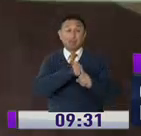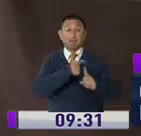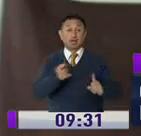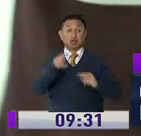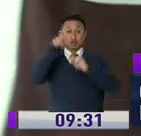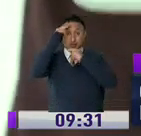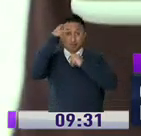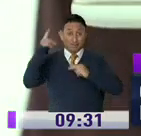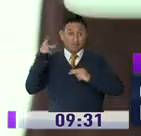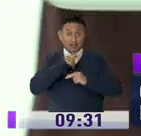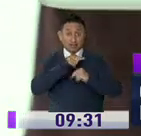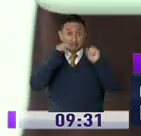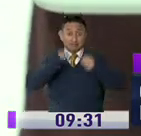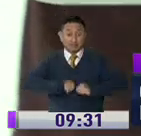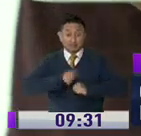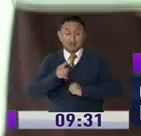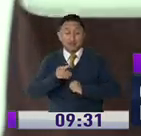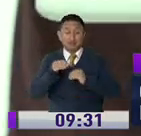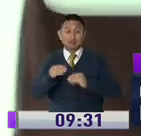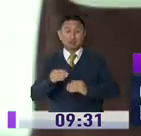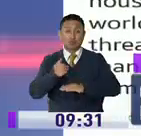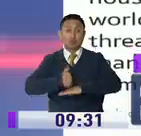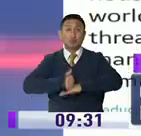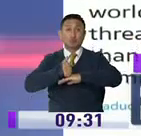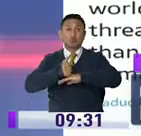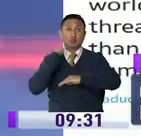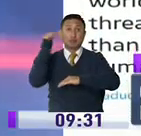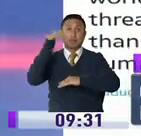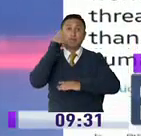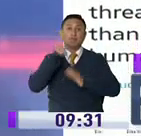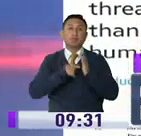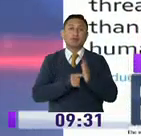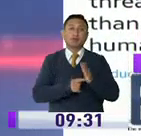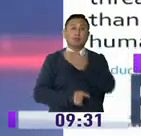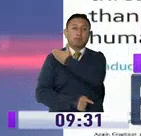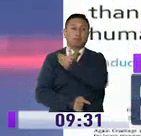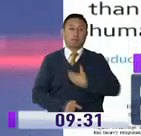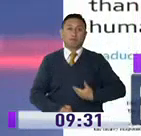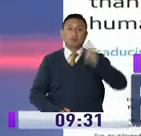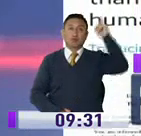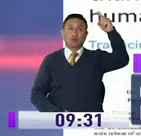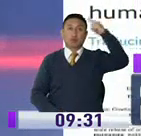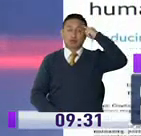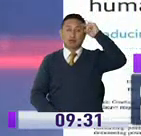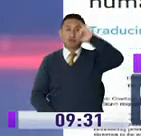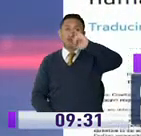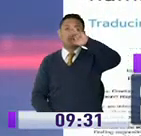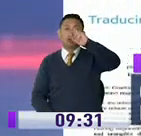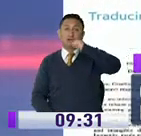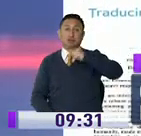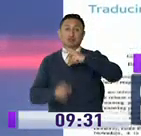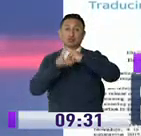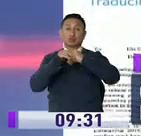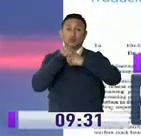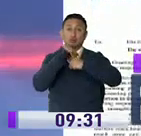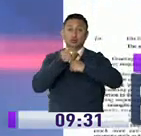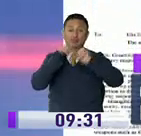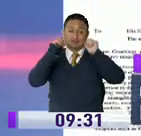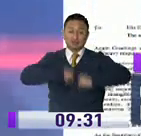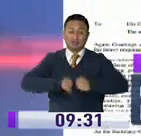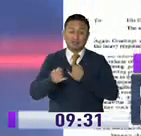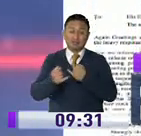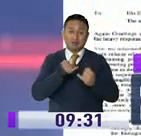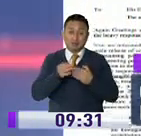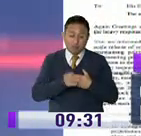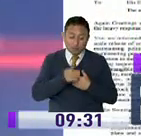noticias falsas incluso alcanzan a los altos funcionarios. Por ejemplo, el presidente del gobierno de Irán, en su Twitter, aseguró que el COVID